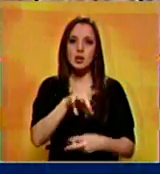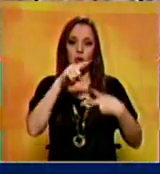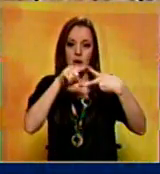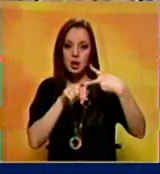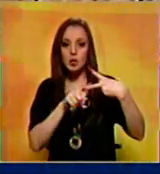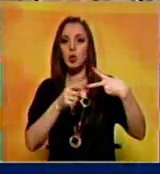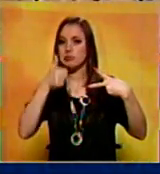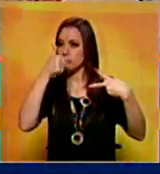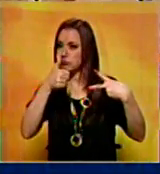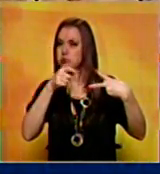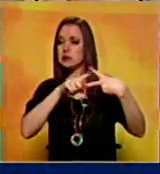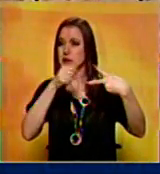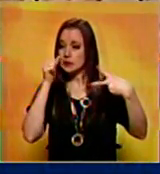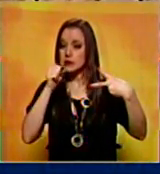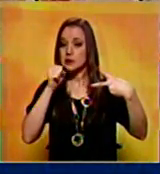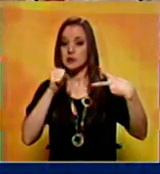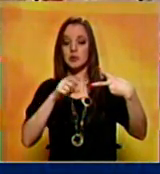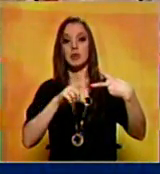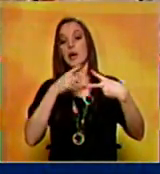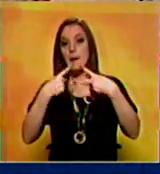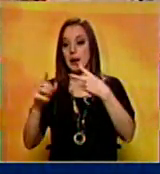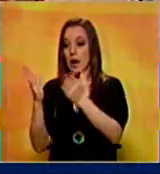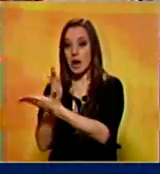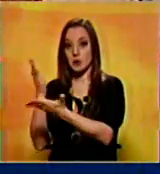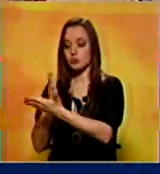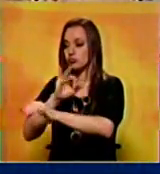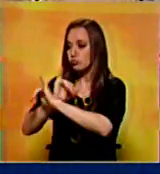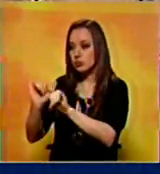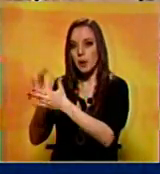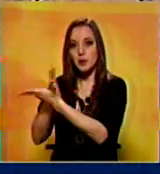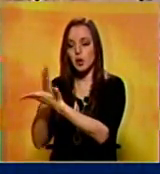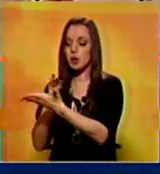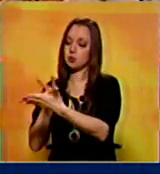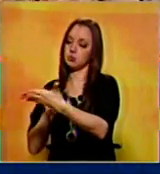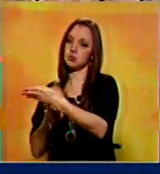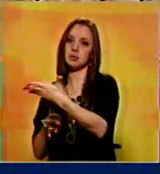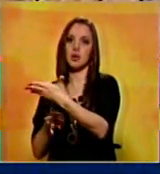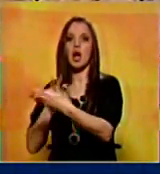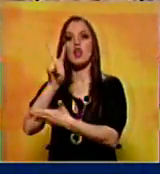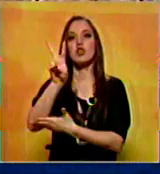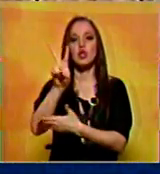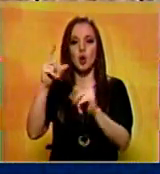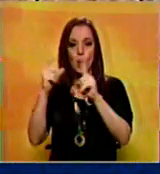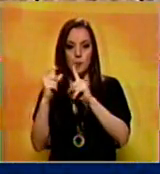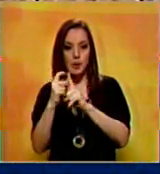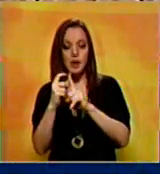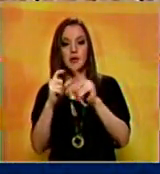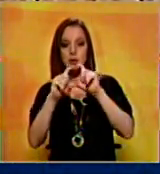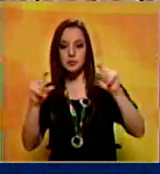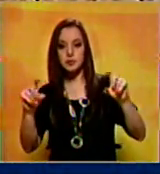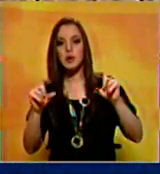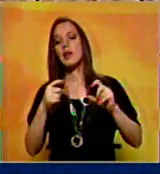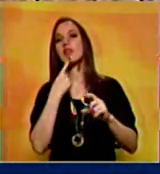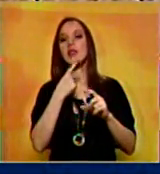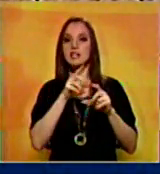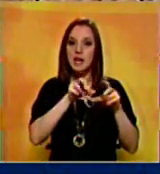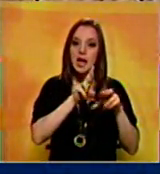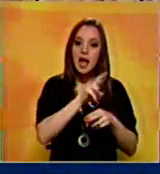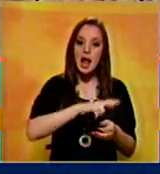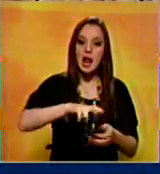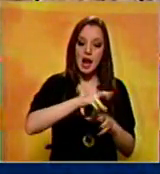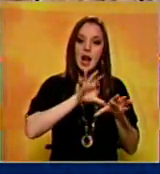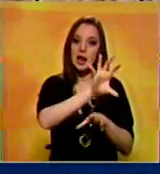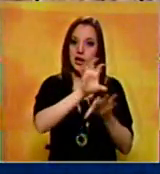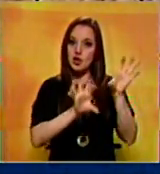economía y de desarrollo. Pero la conclusión de ese libro, en dos frases, es que las regiones, los países